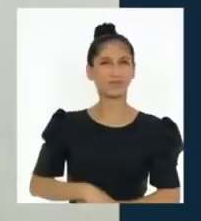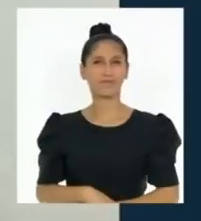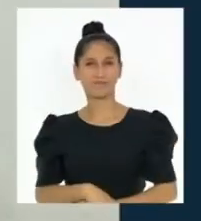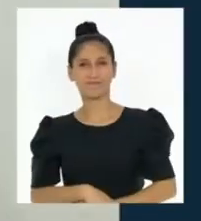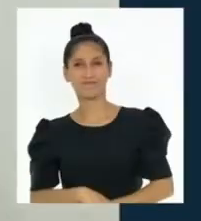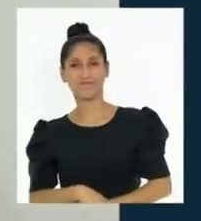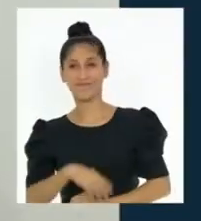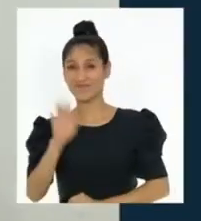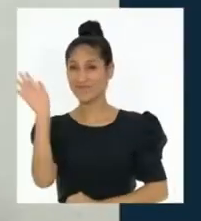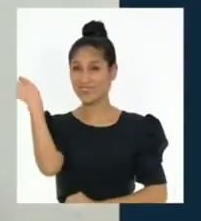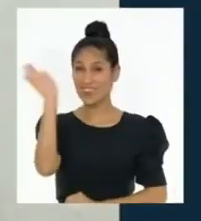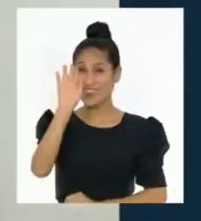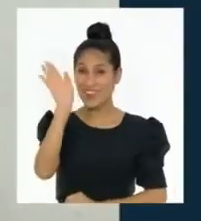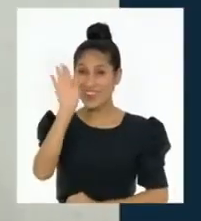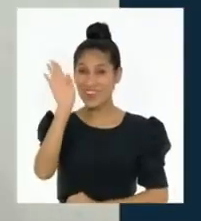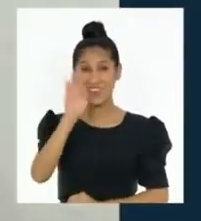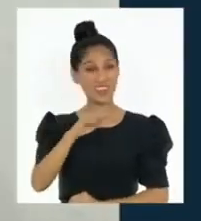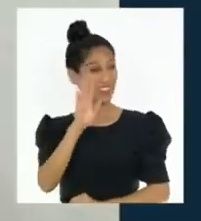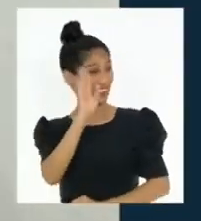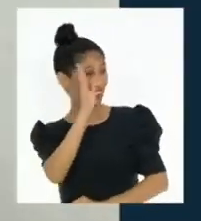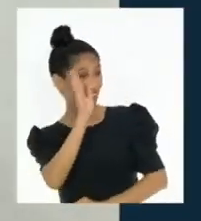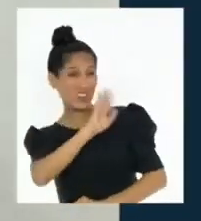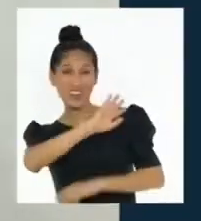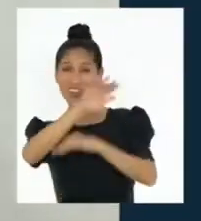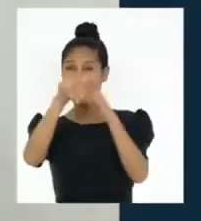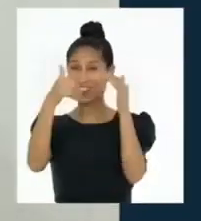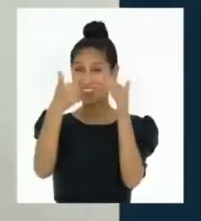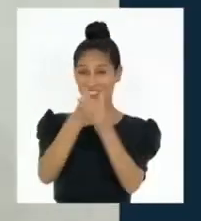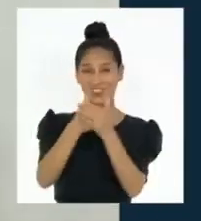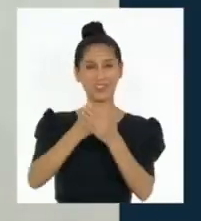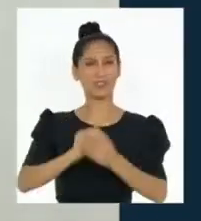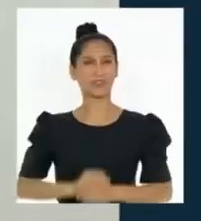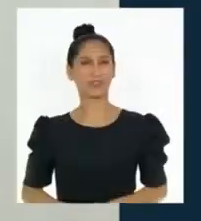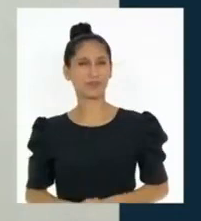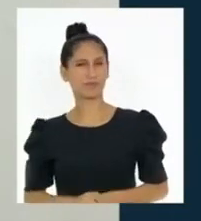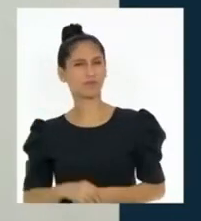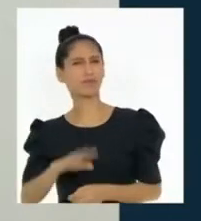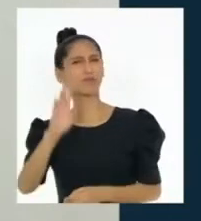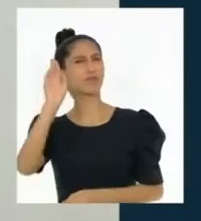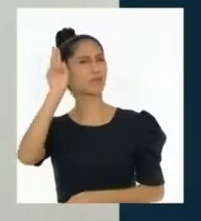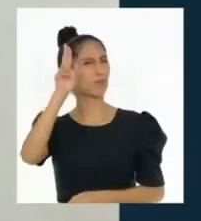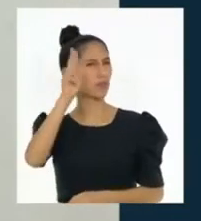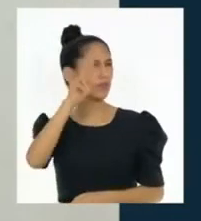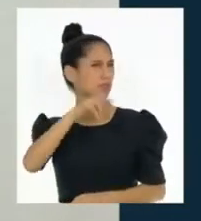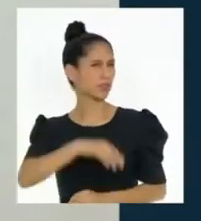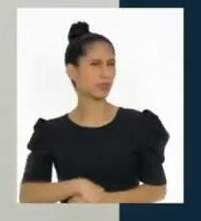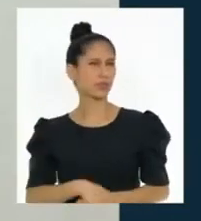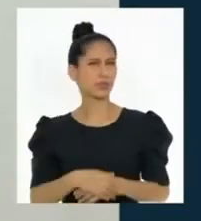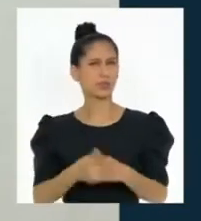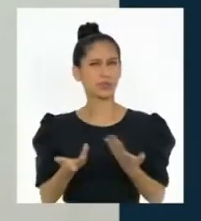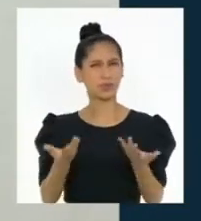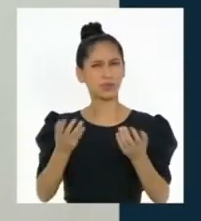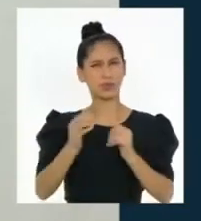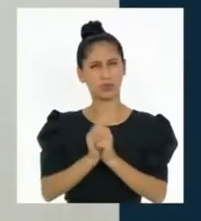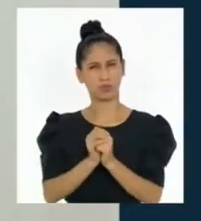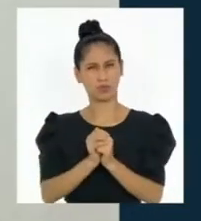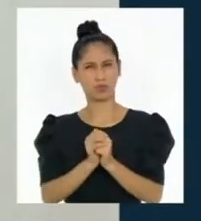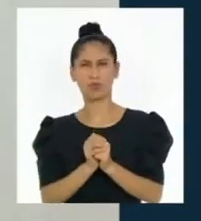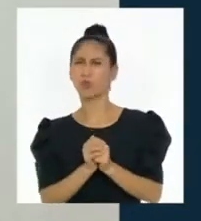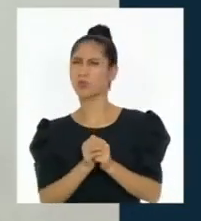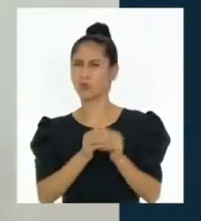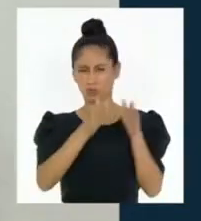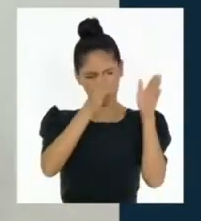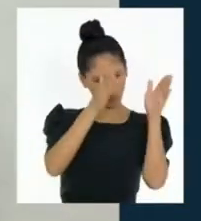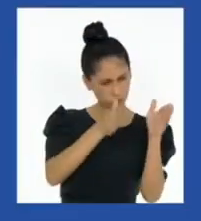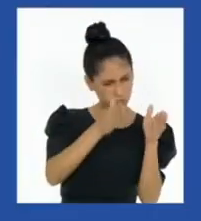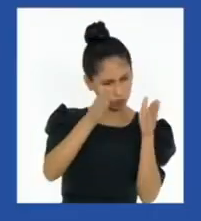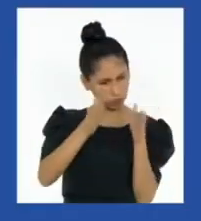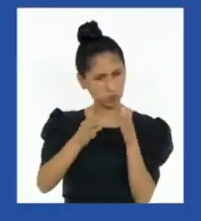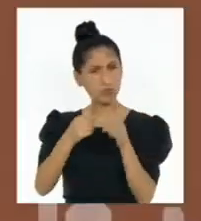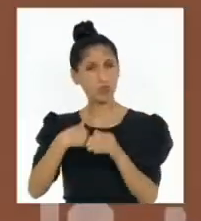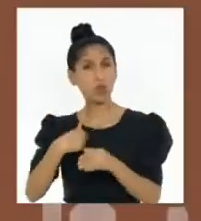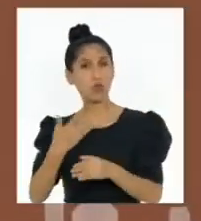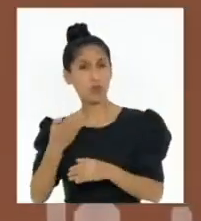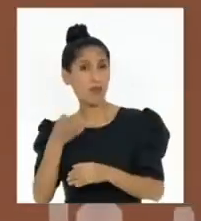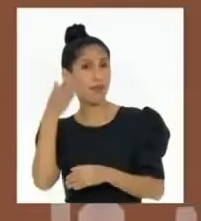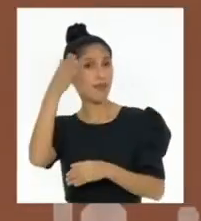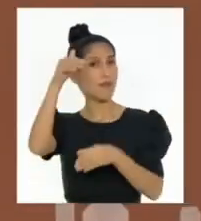Hola Brigitte, hola a todos y todas. Profesora, ¿cuáles son los pasos a seguir para votar?